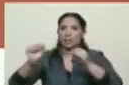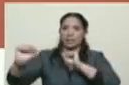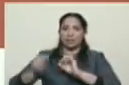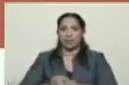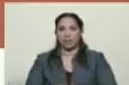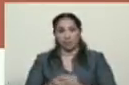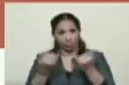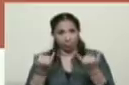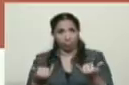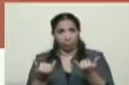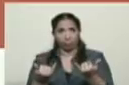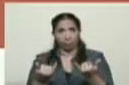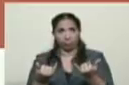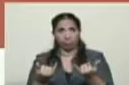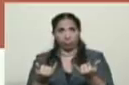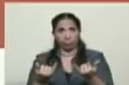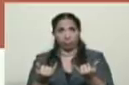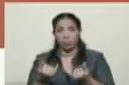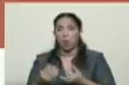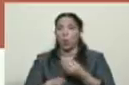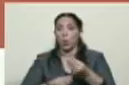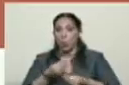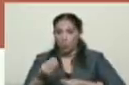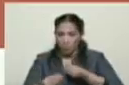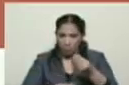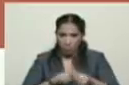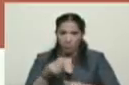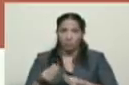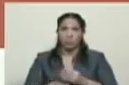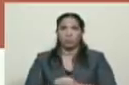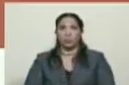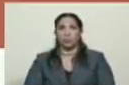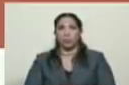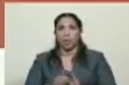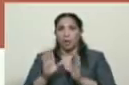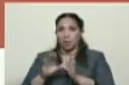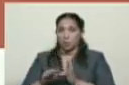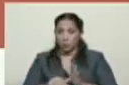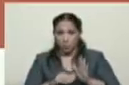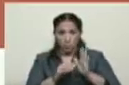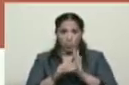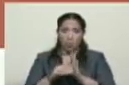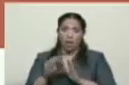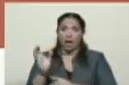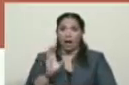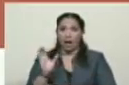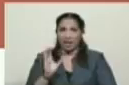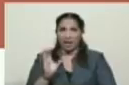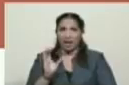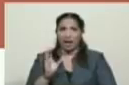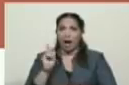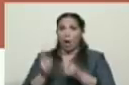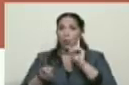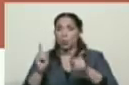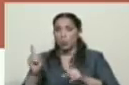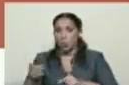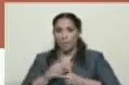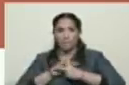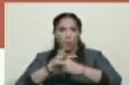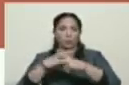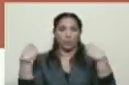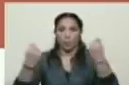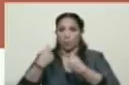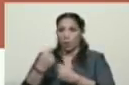había, ya está plenamente establecido, que habían sido sustraídos de Caracas, algunos grupos de células terroristas de voluntad popular,